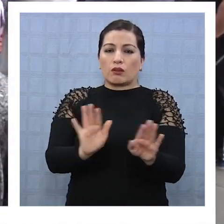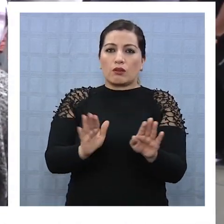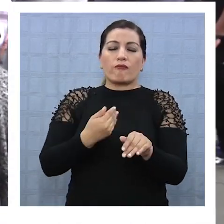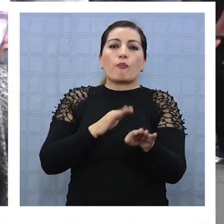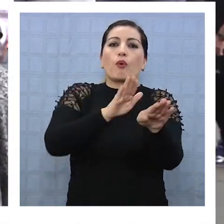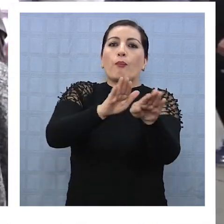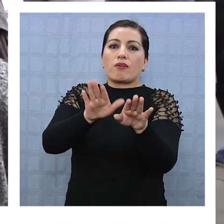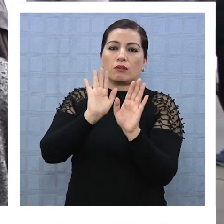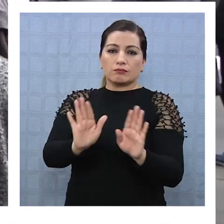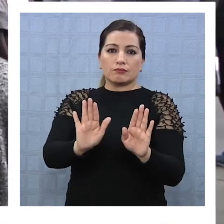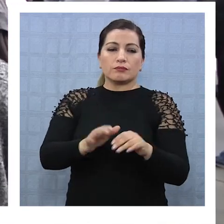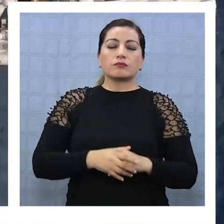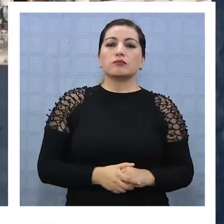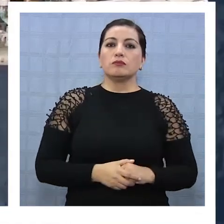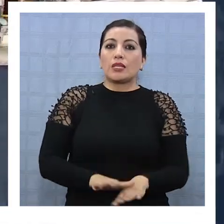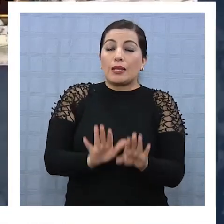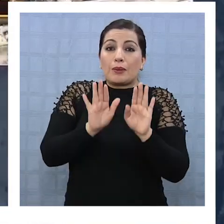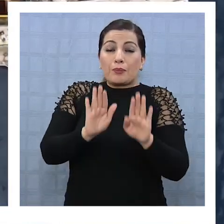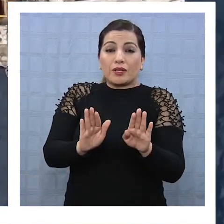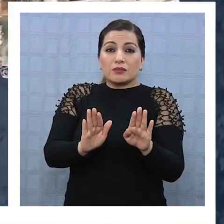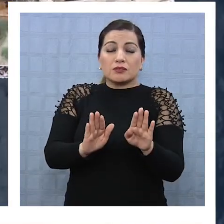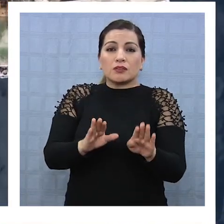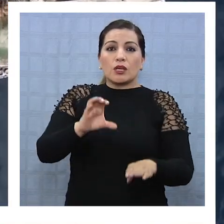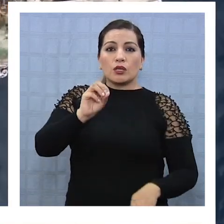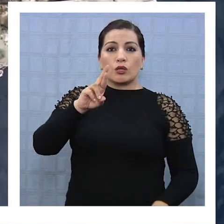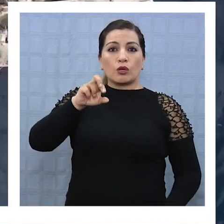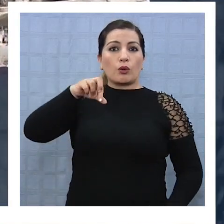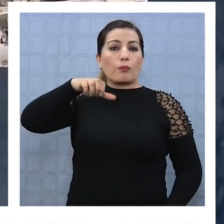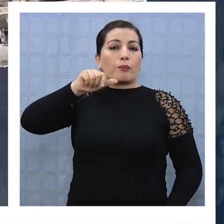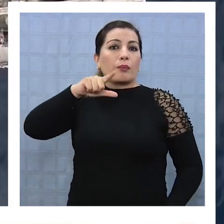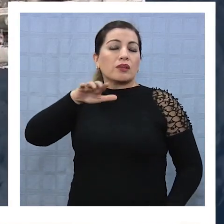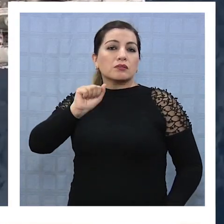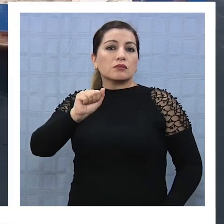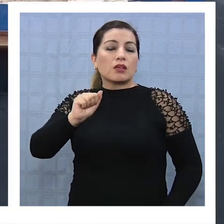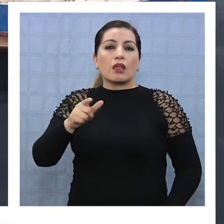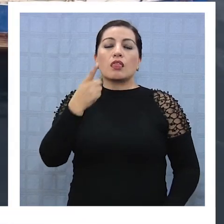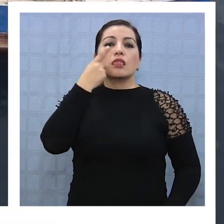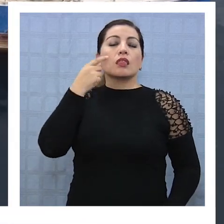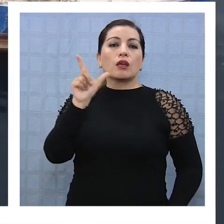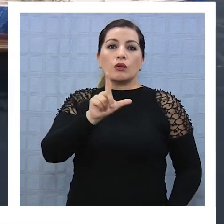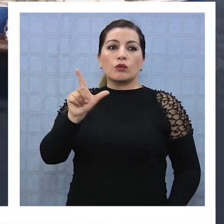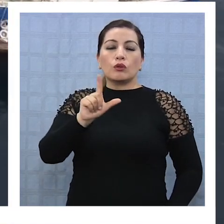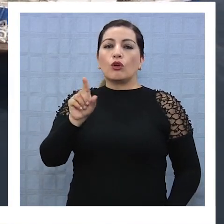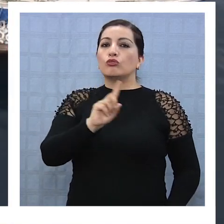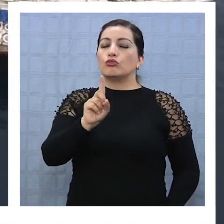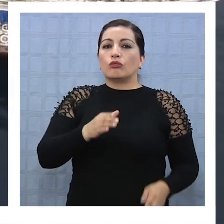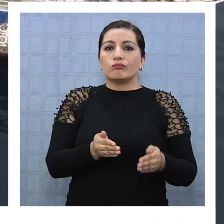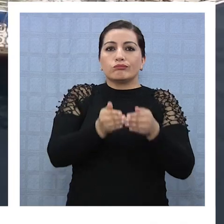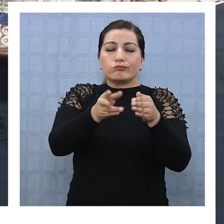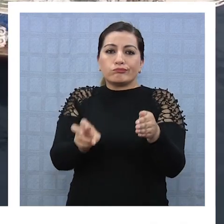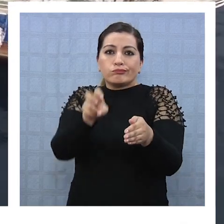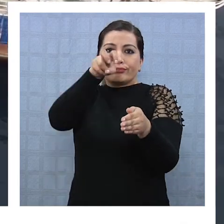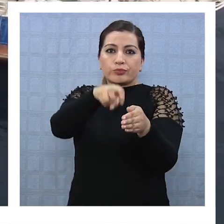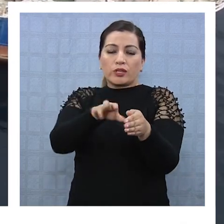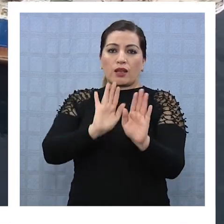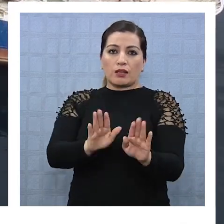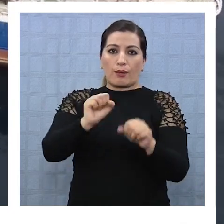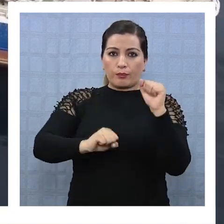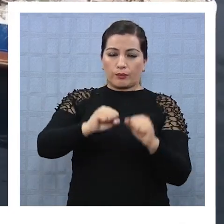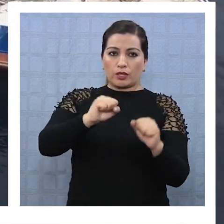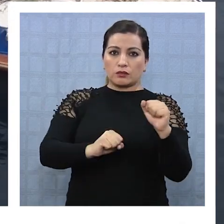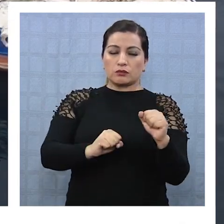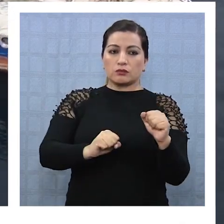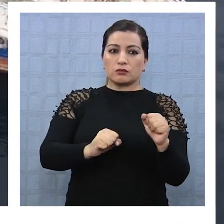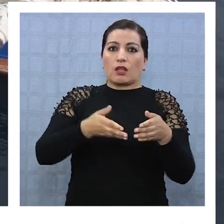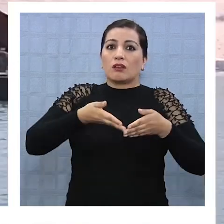zarpar más para apoyar este caso. La paralización de Corpesca significa que, a contar del lunes, no zarparán naves de esta